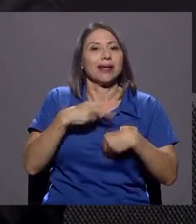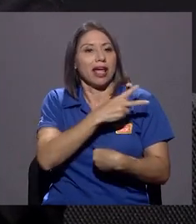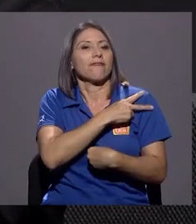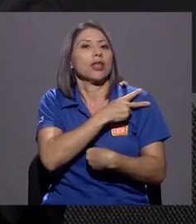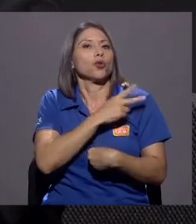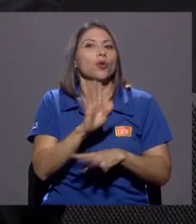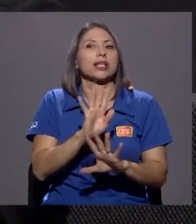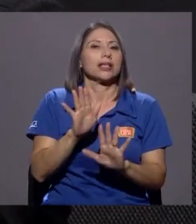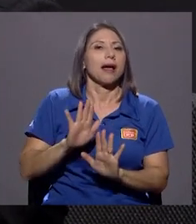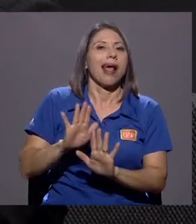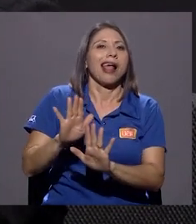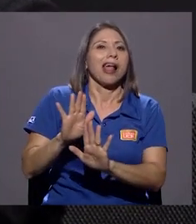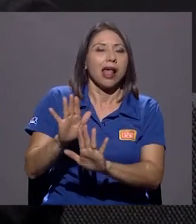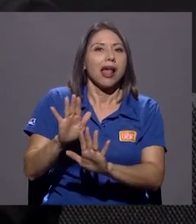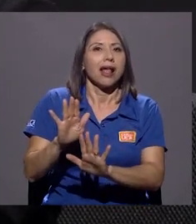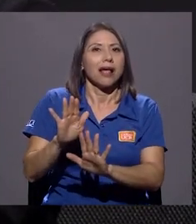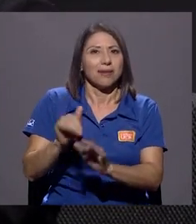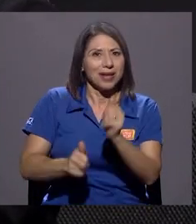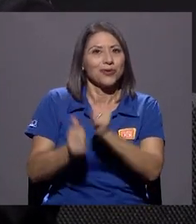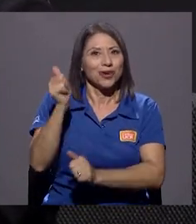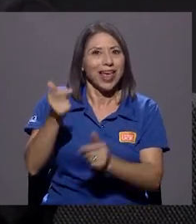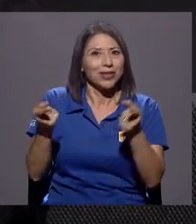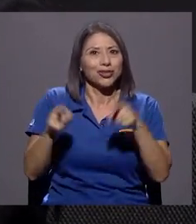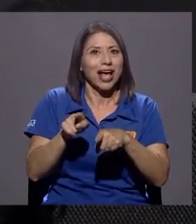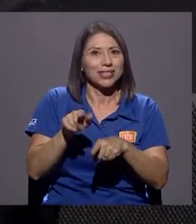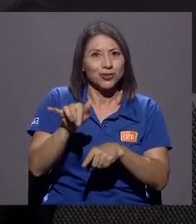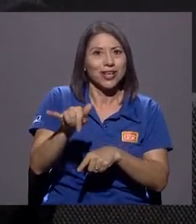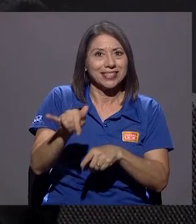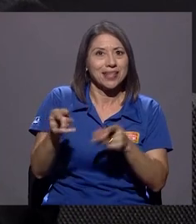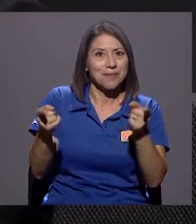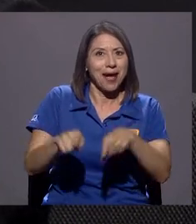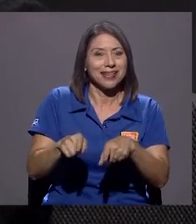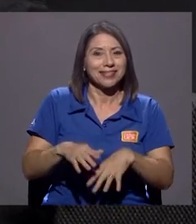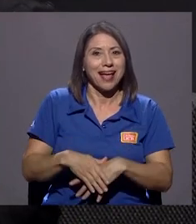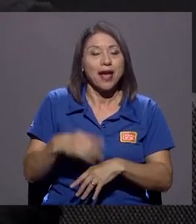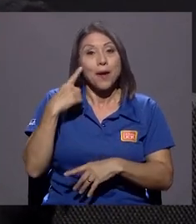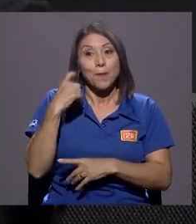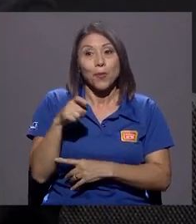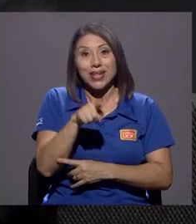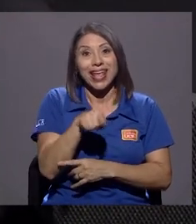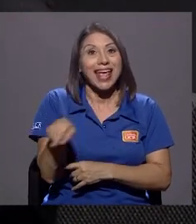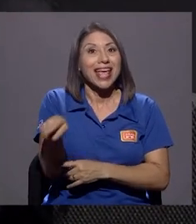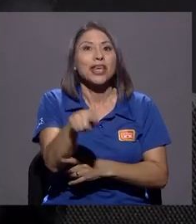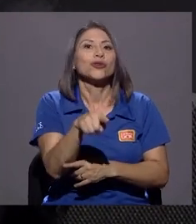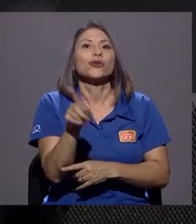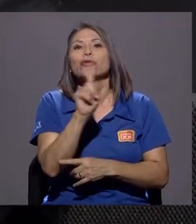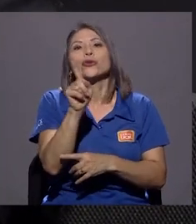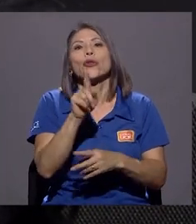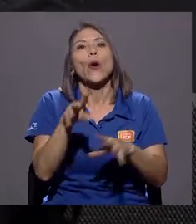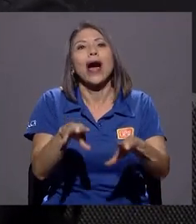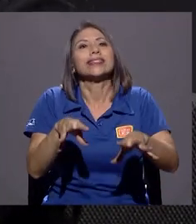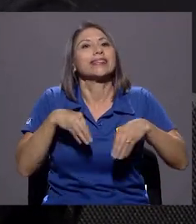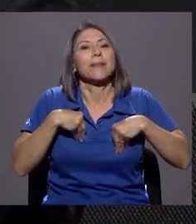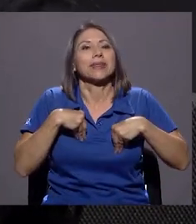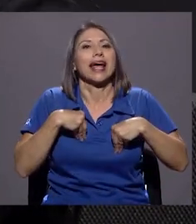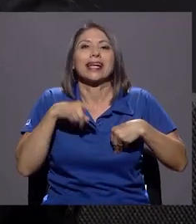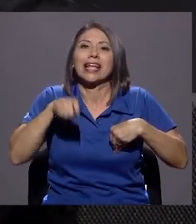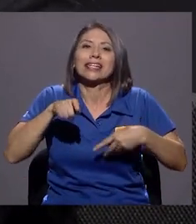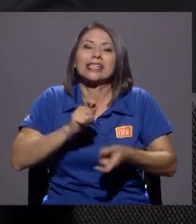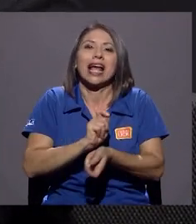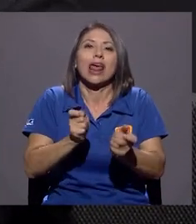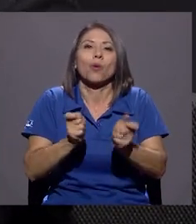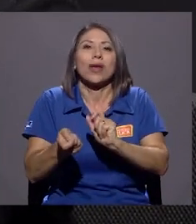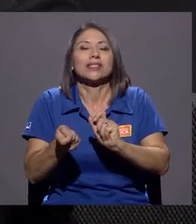su condición, en la mayoría, porque no aceptan que necesitan ciertas adecuaciones o que el todo no pueden trabajar. Y el Consejo Médico